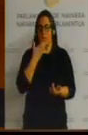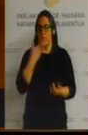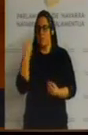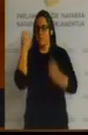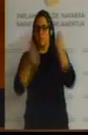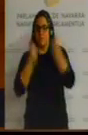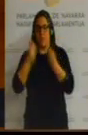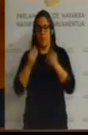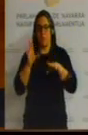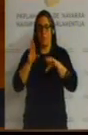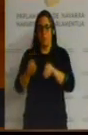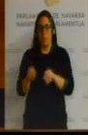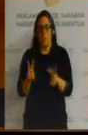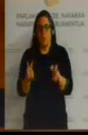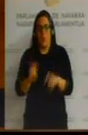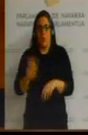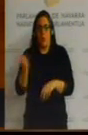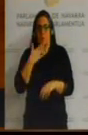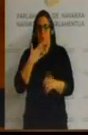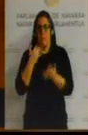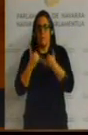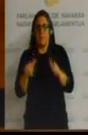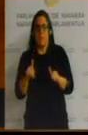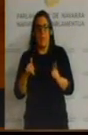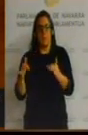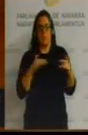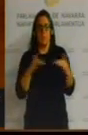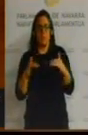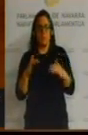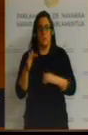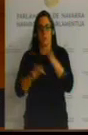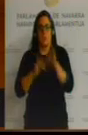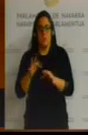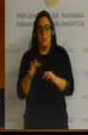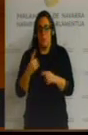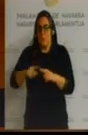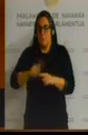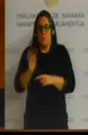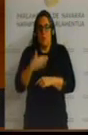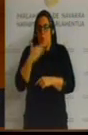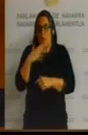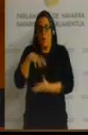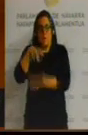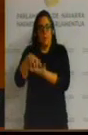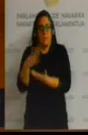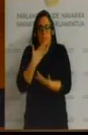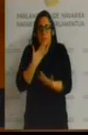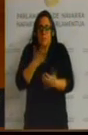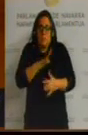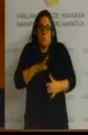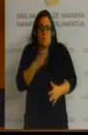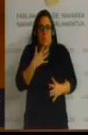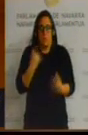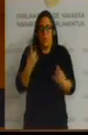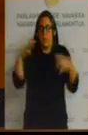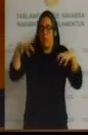realizar, como torneos, festivales, actividades varias o el simple hecho de disponer un espacio por si las inclemencias del tiempo pudieran